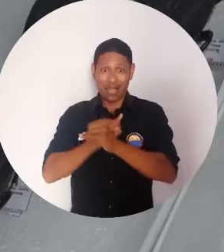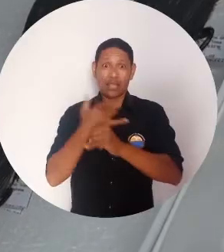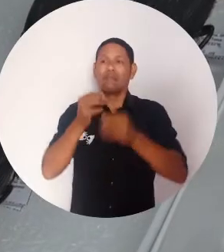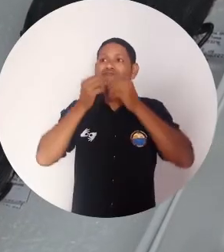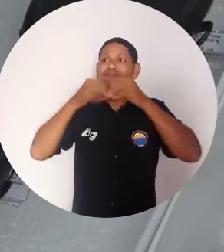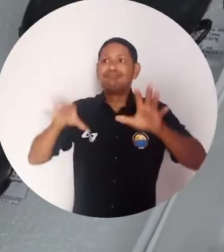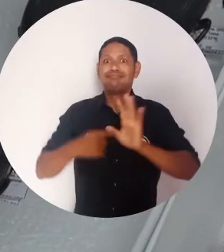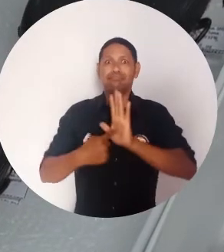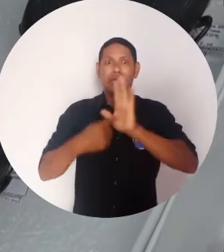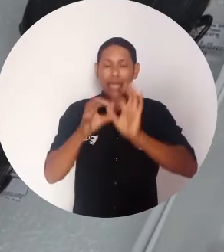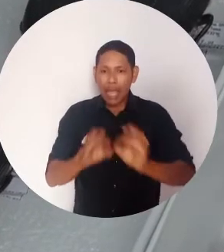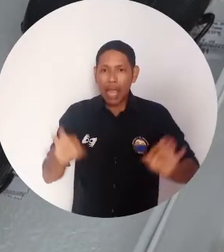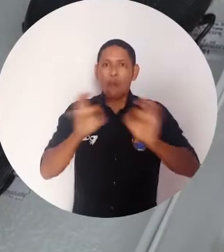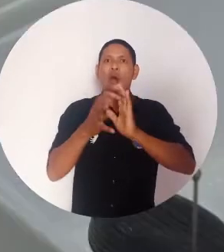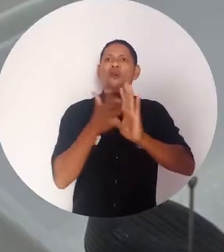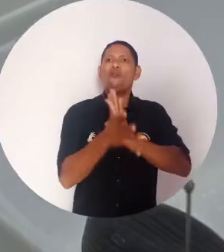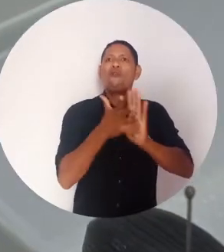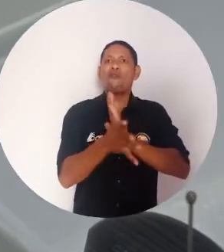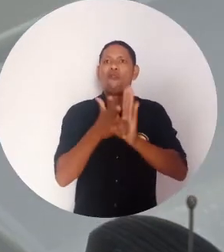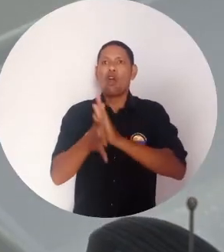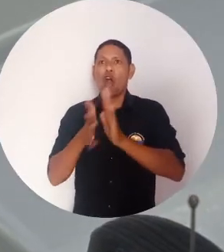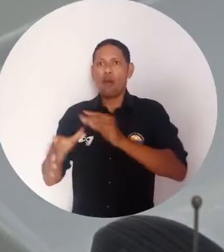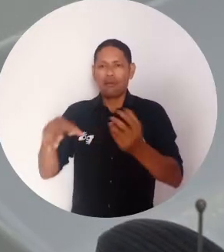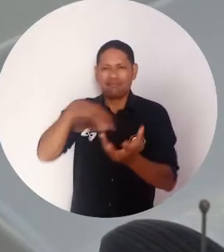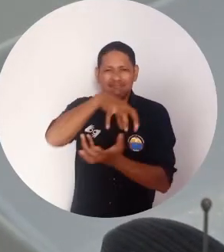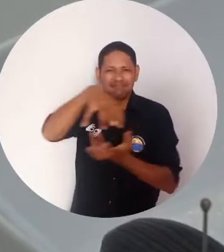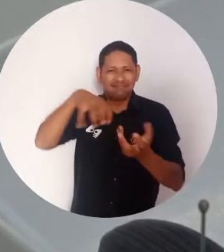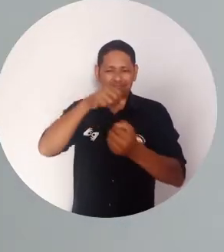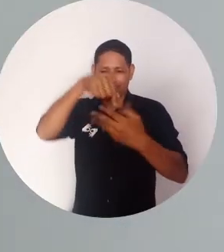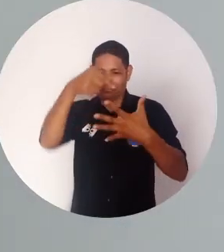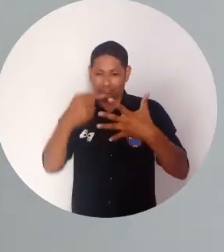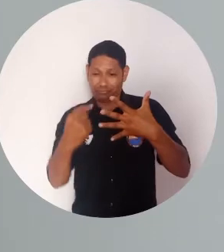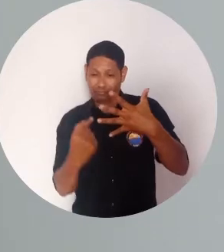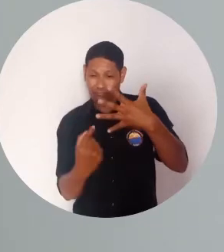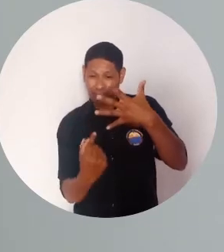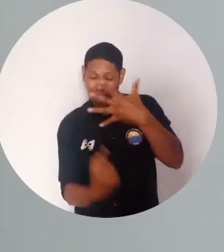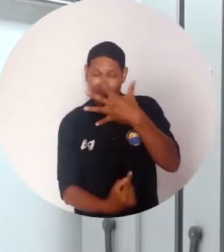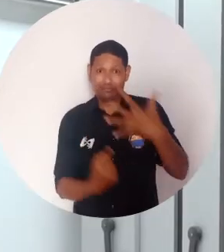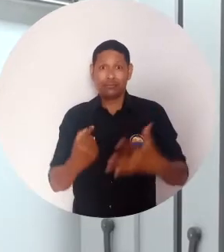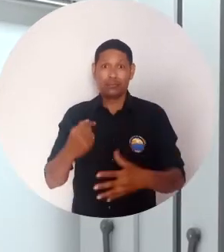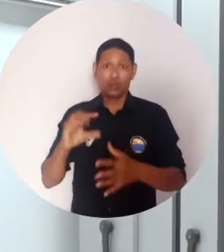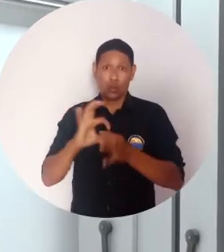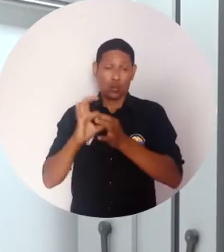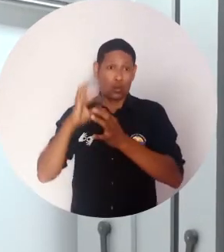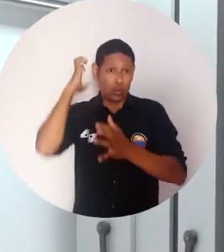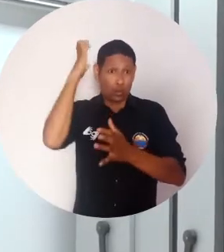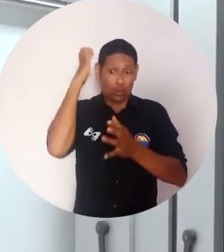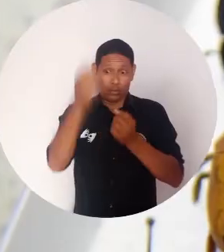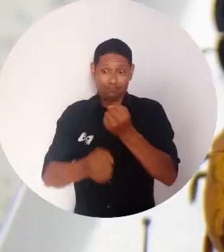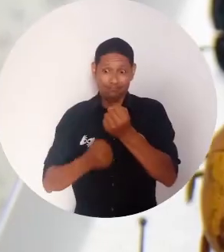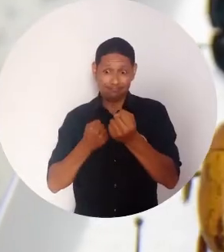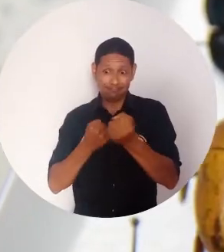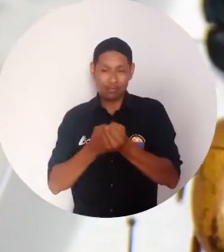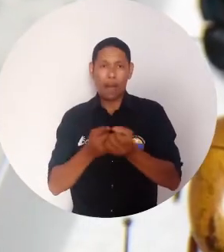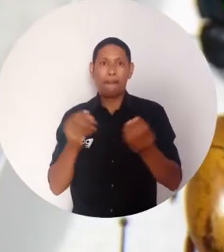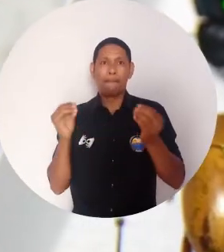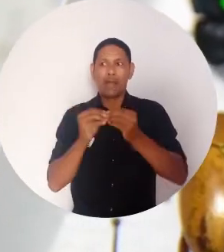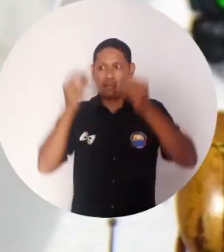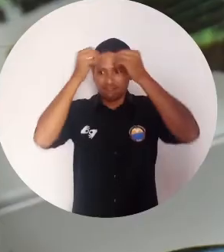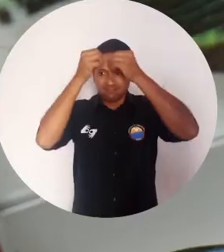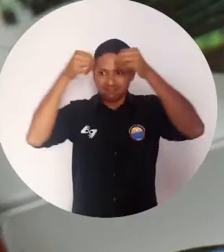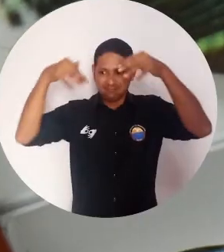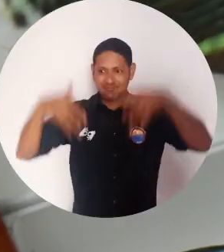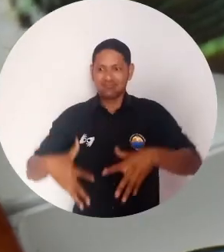beneficiada en la convocatoria Información sobre Biodiversidad para el Desarrollo, BID, que es financiada por la Unión Europea y la Infraestructura